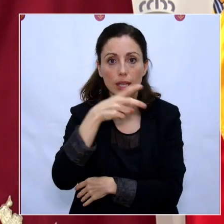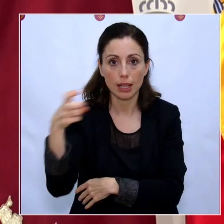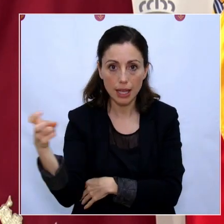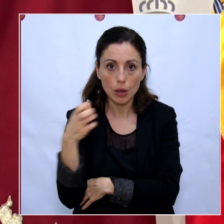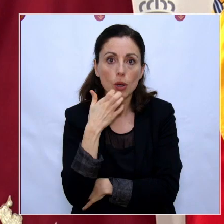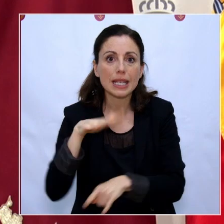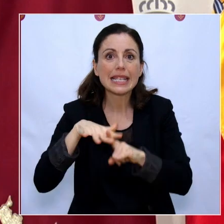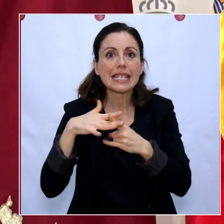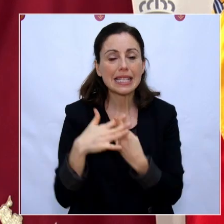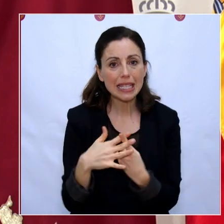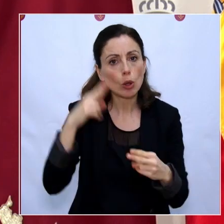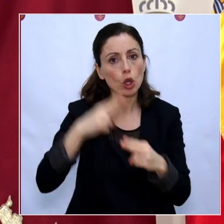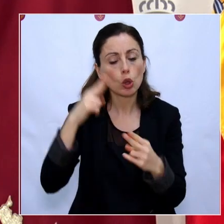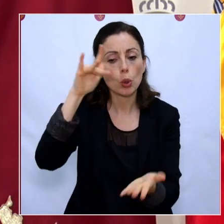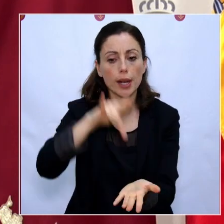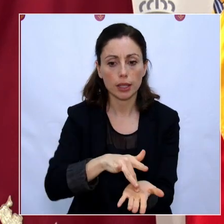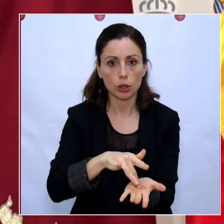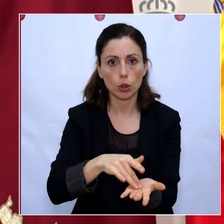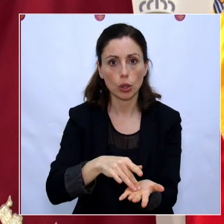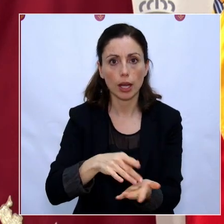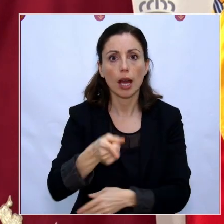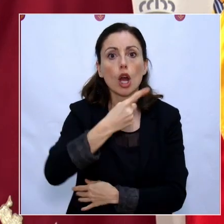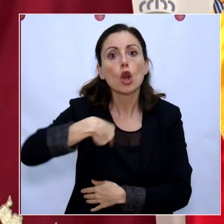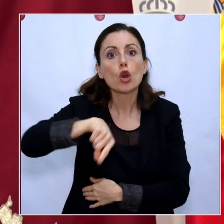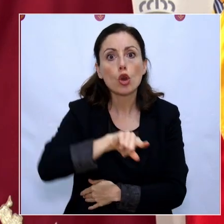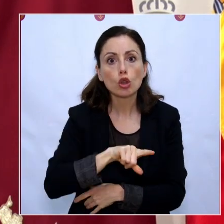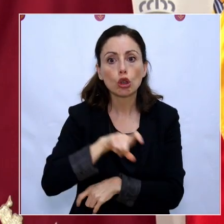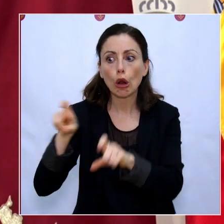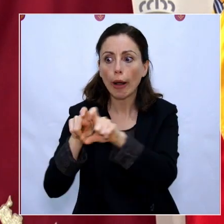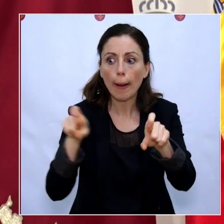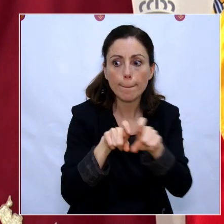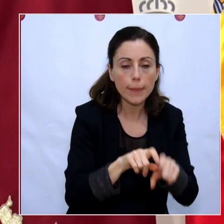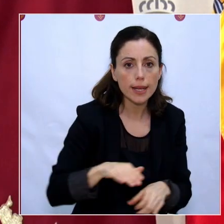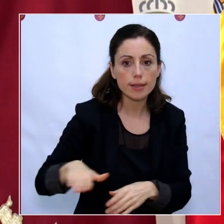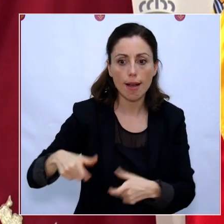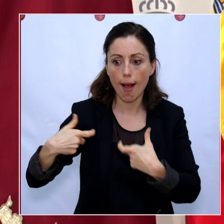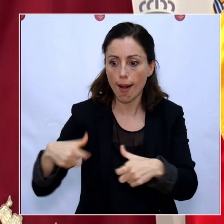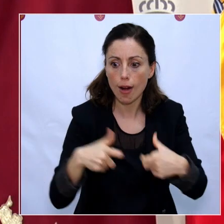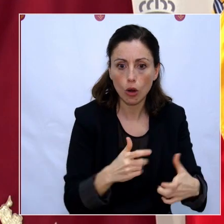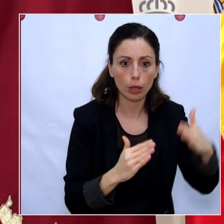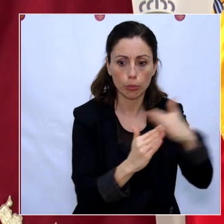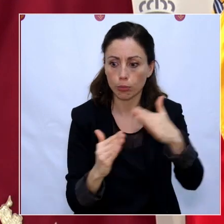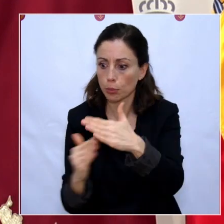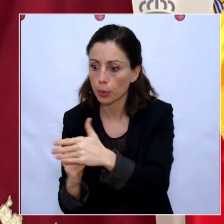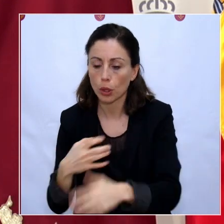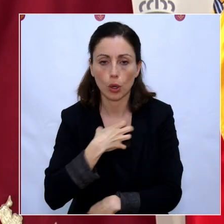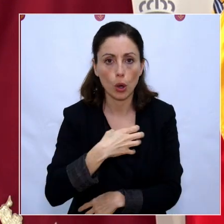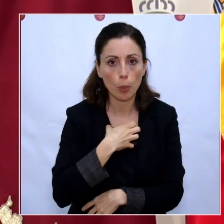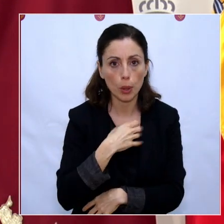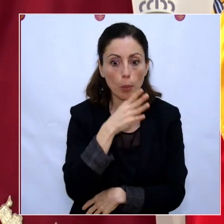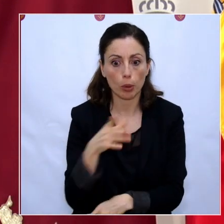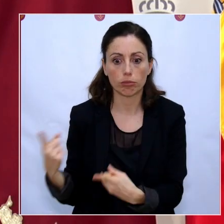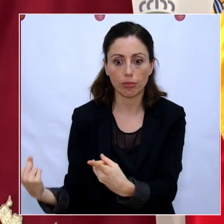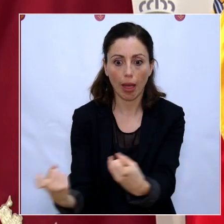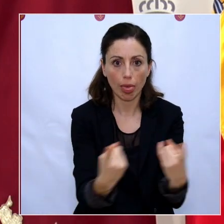tesorería. No podemos dejar que se paralicen las entidades locales. Es una Administración absolutamente necesaria para el